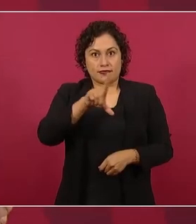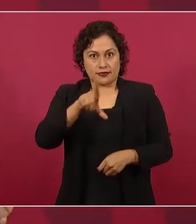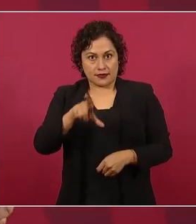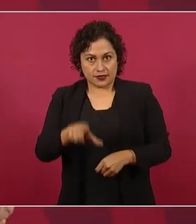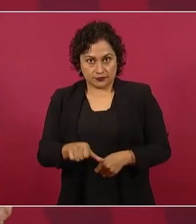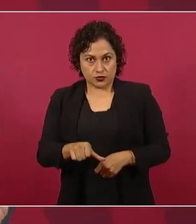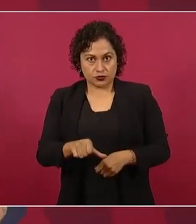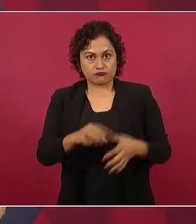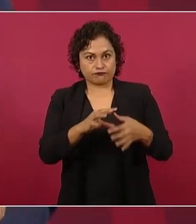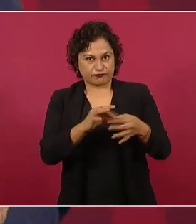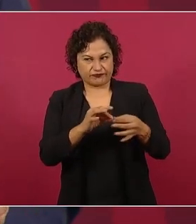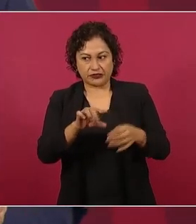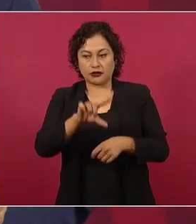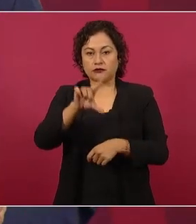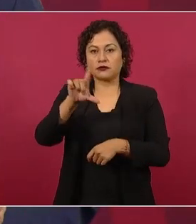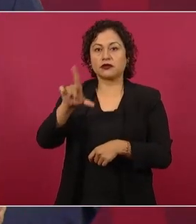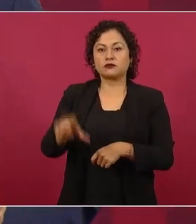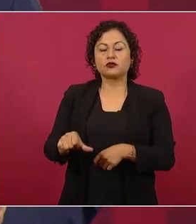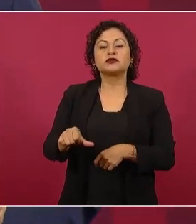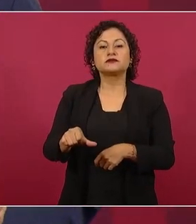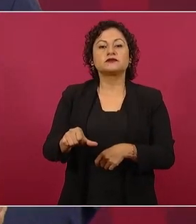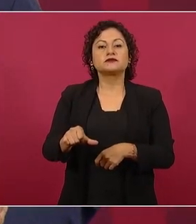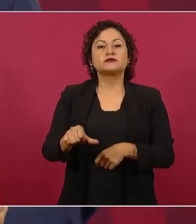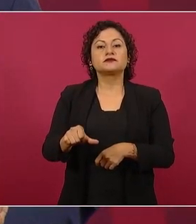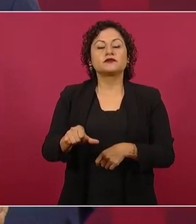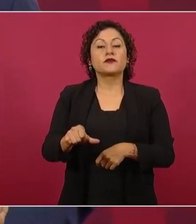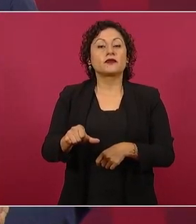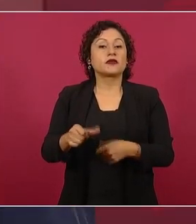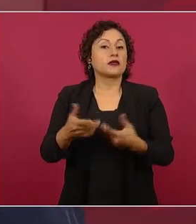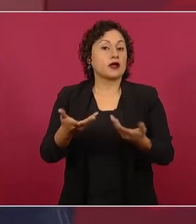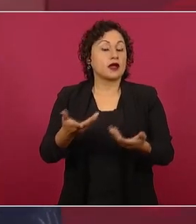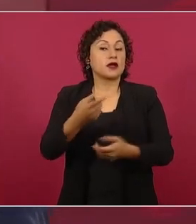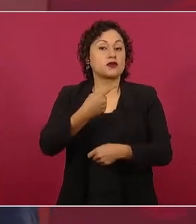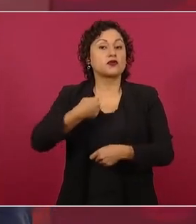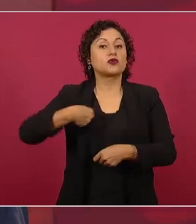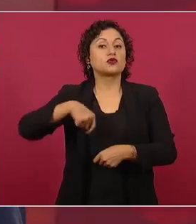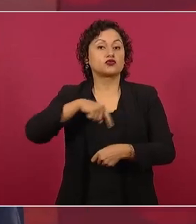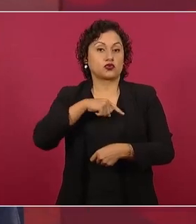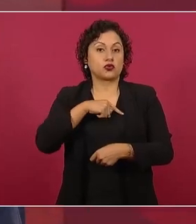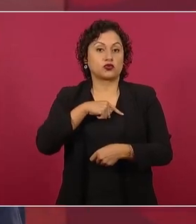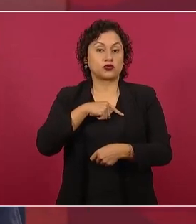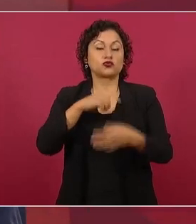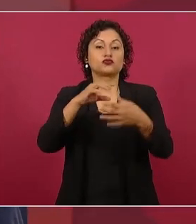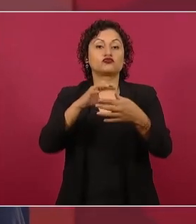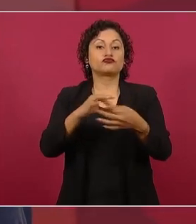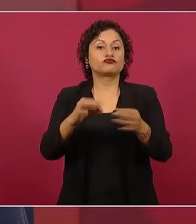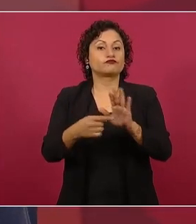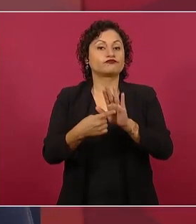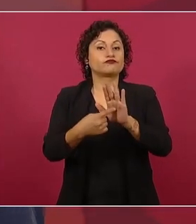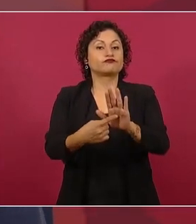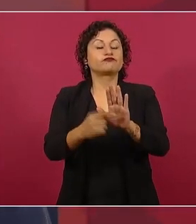Vamos a dar a conocer la propuesta de